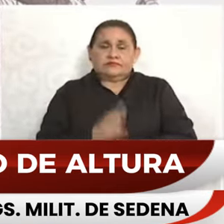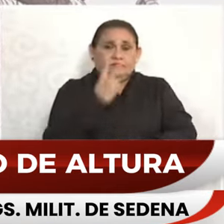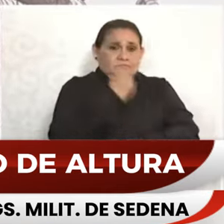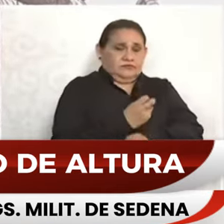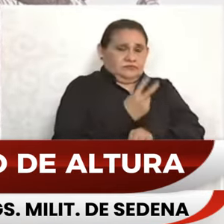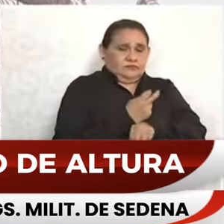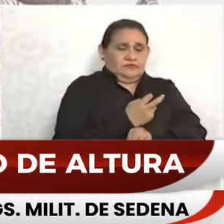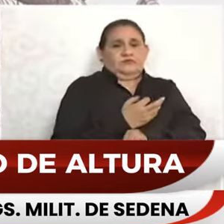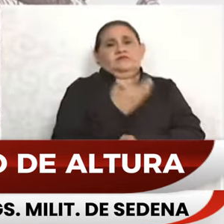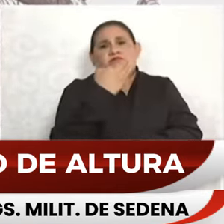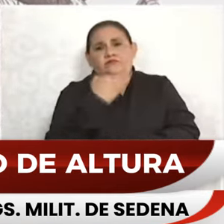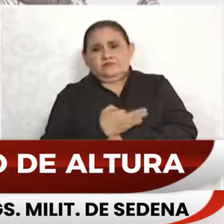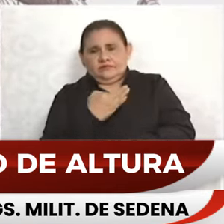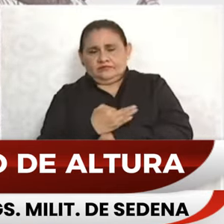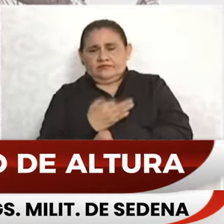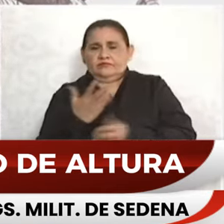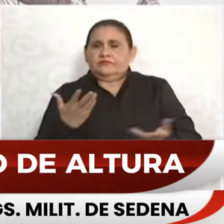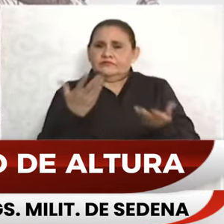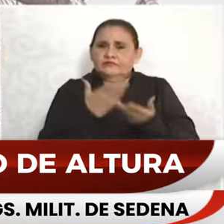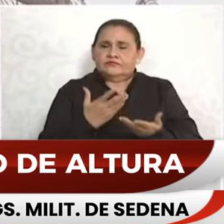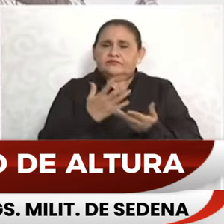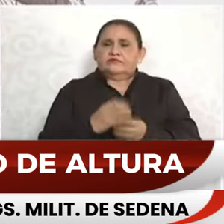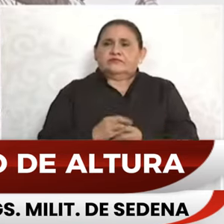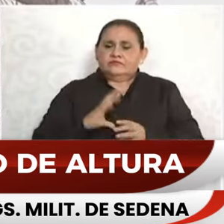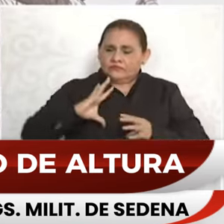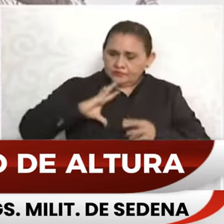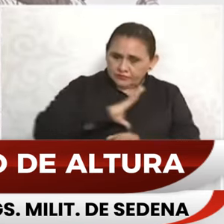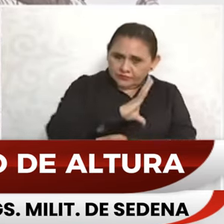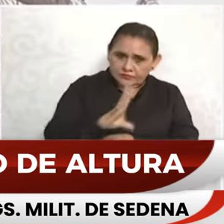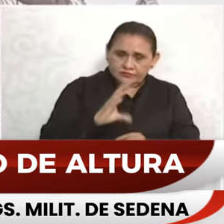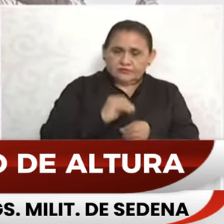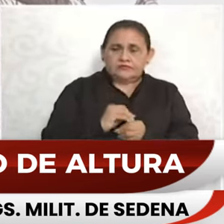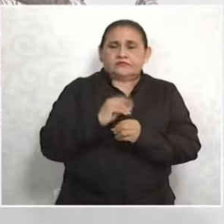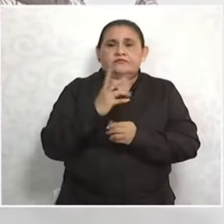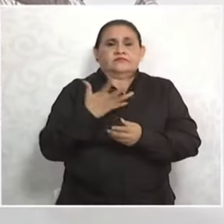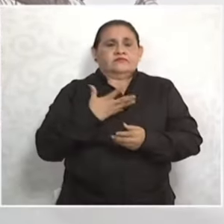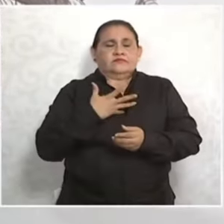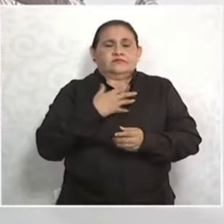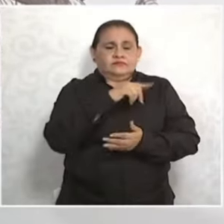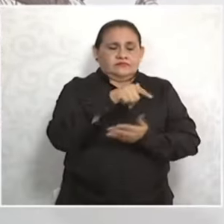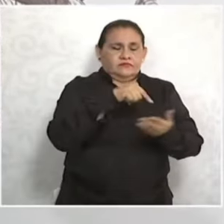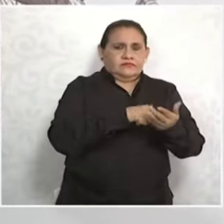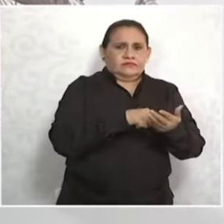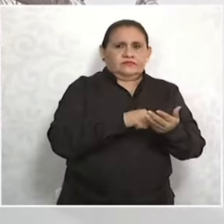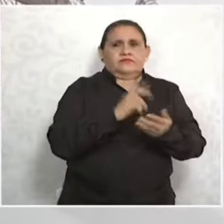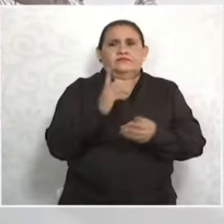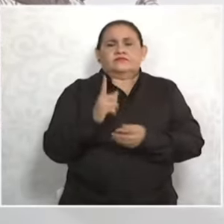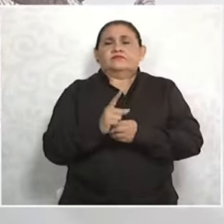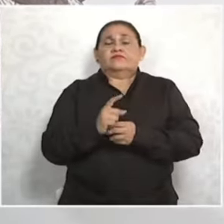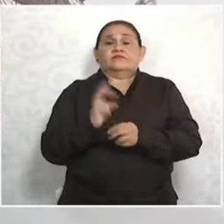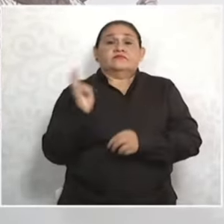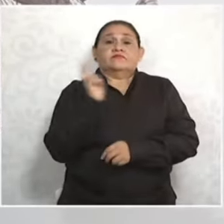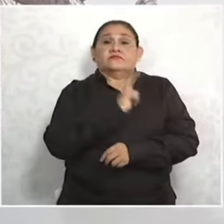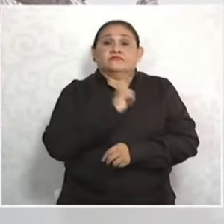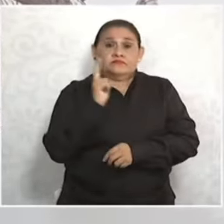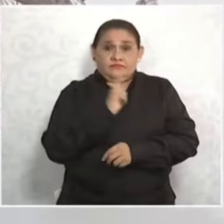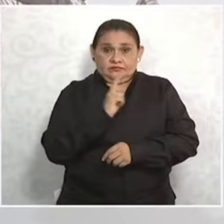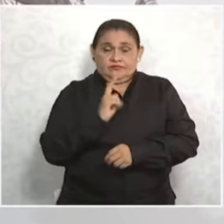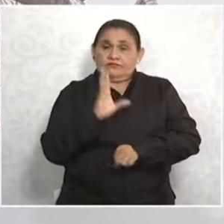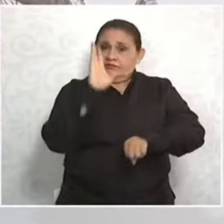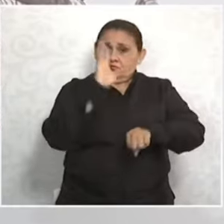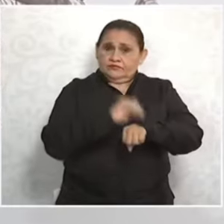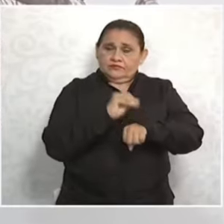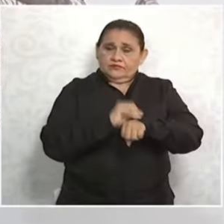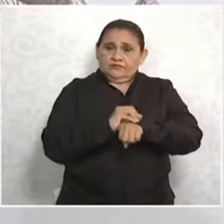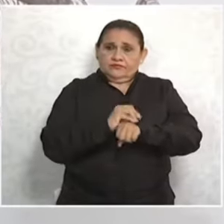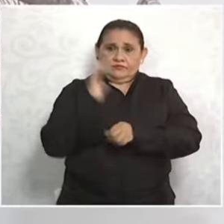contempla la construcción de infraestructura complementaria con la construcción de un patio de operación en la ciudad de Valladolid, que permitirá la recepción